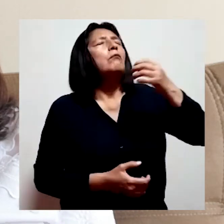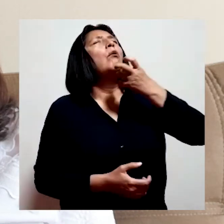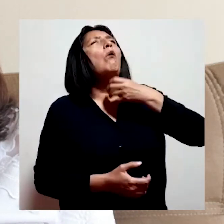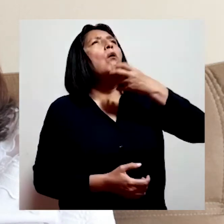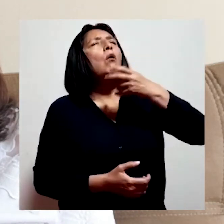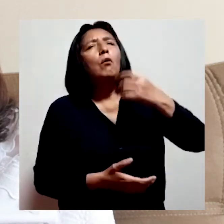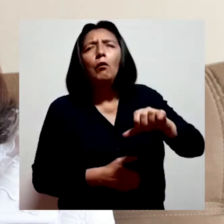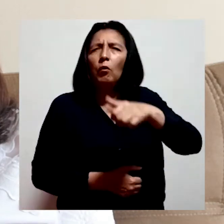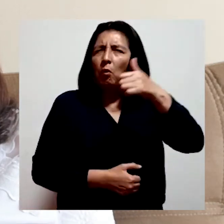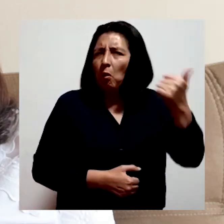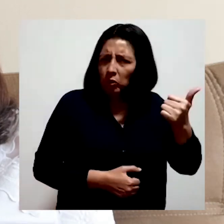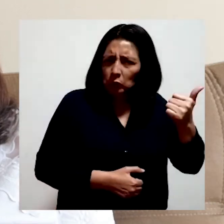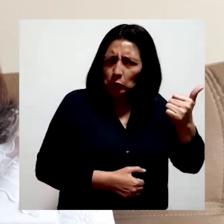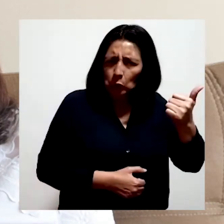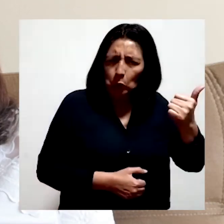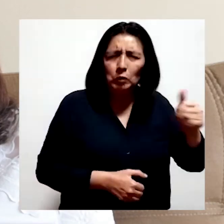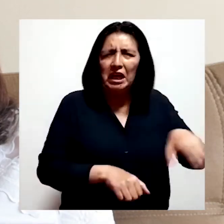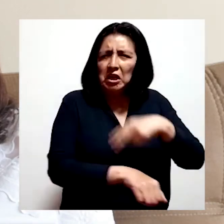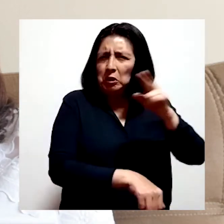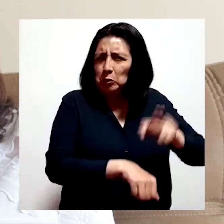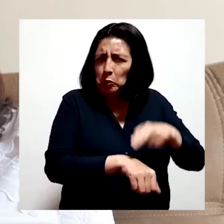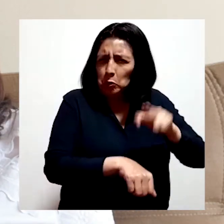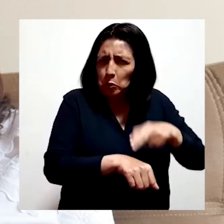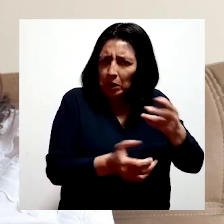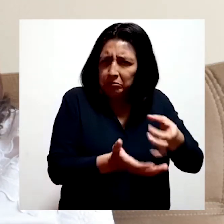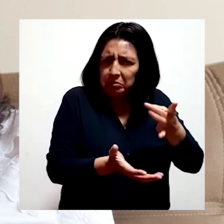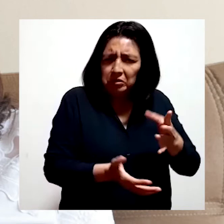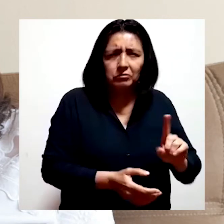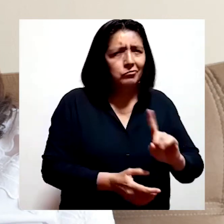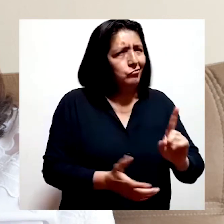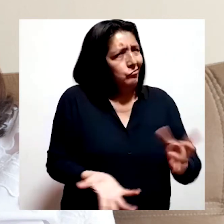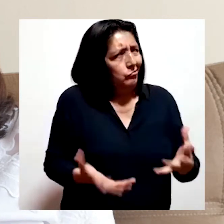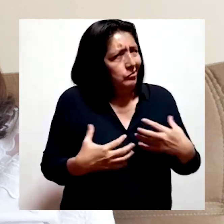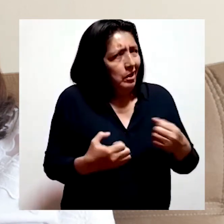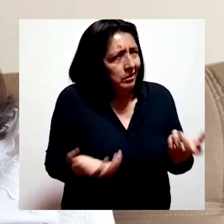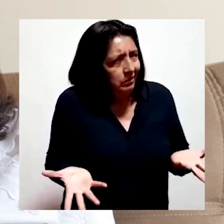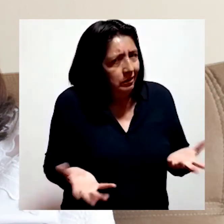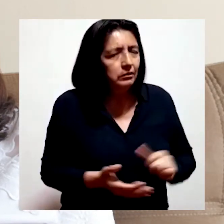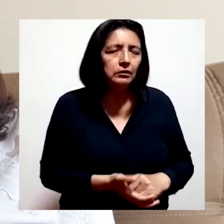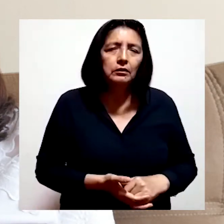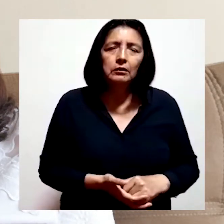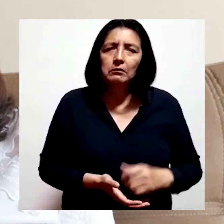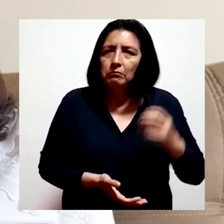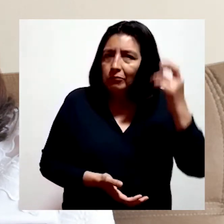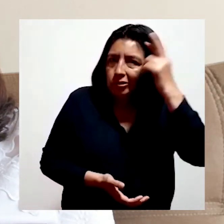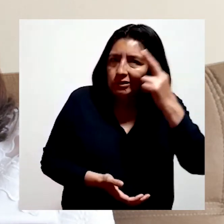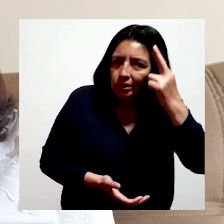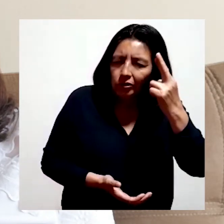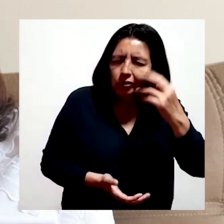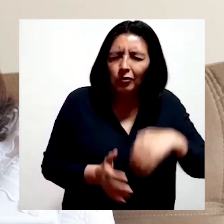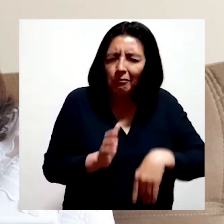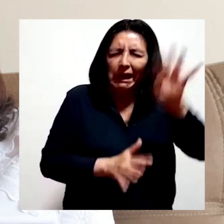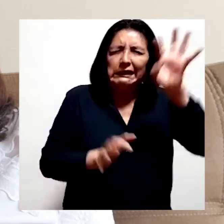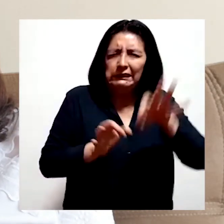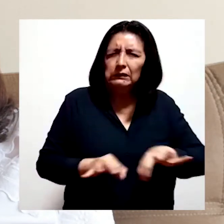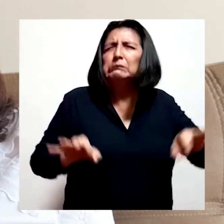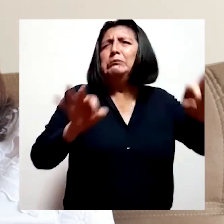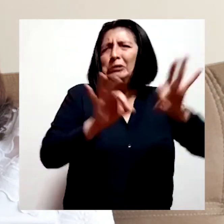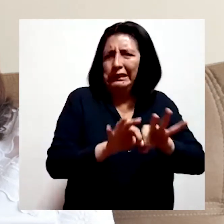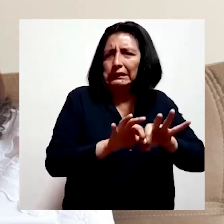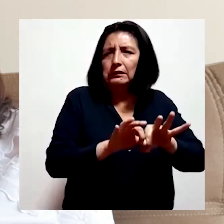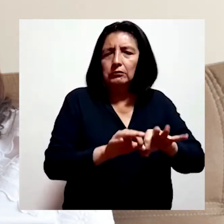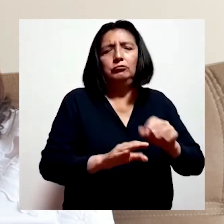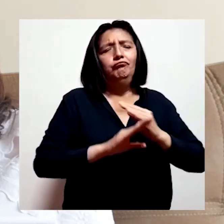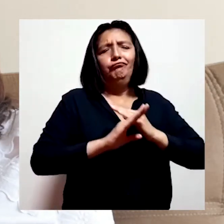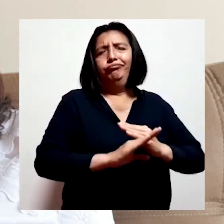remedios creceros surtan efecto contra el COVID-19. Es por esto que la principal herramienta es la